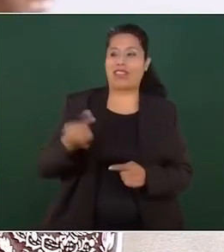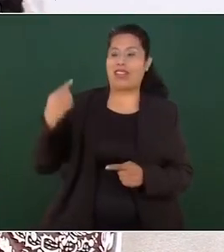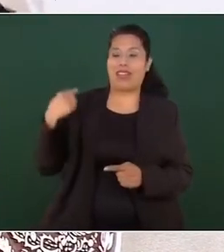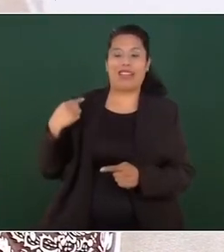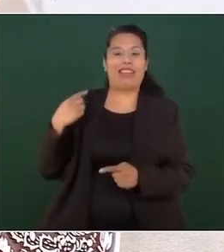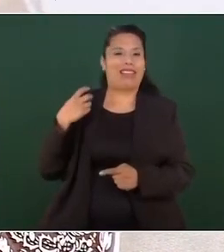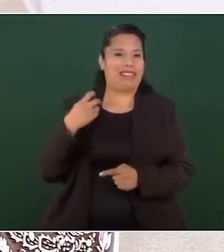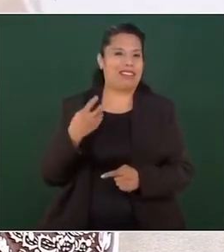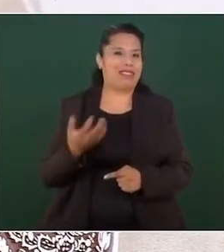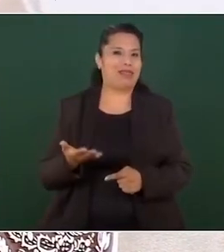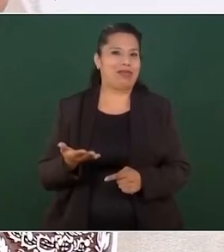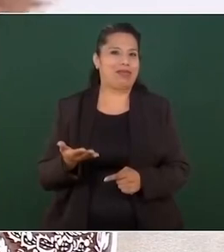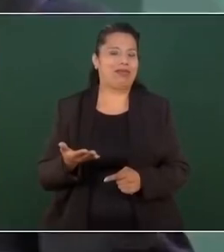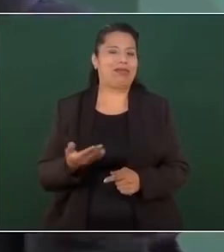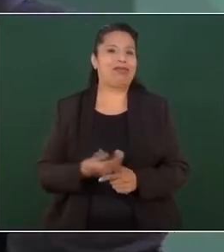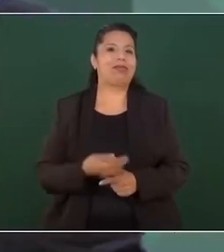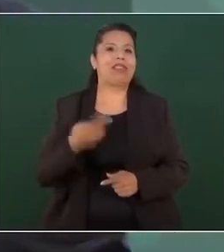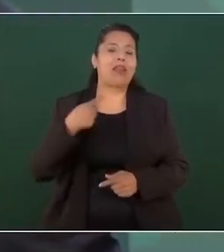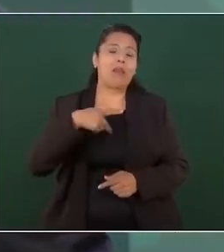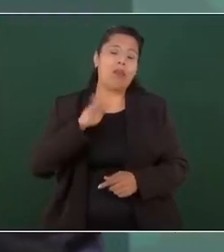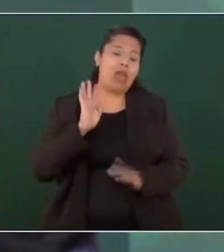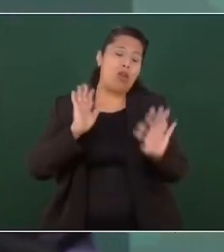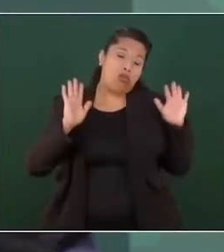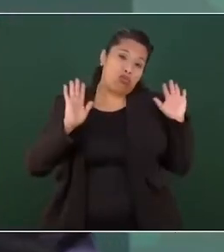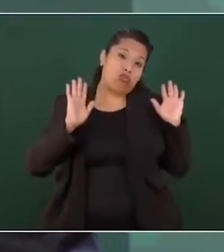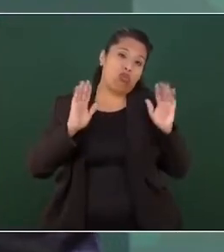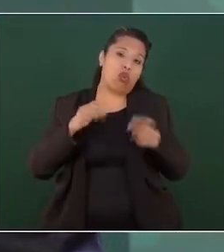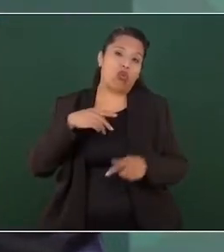Pero somos libres,